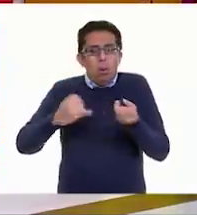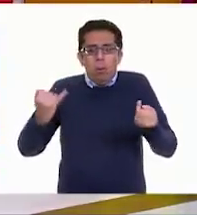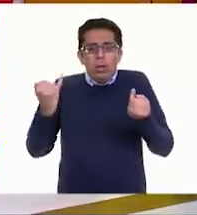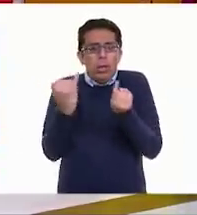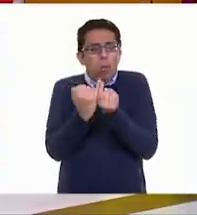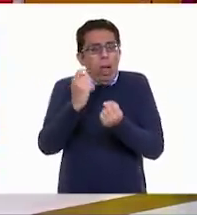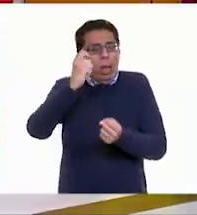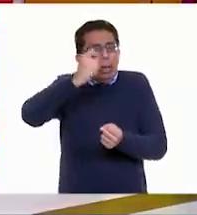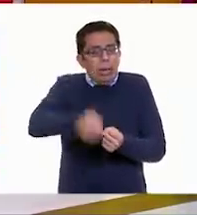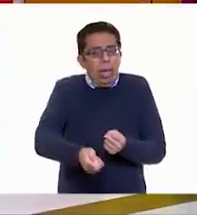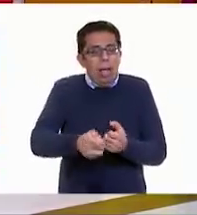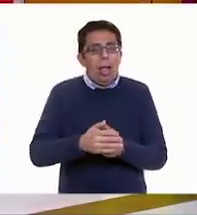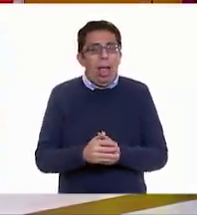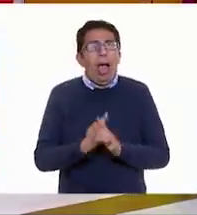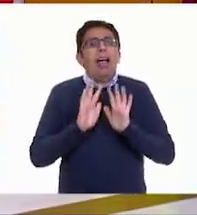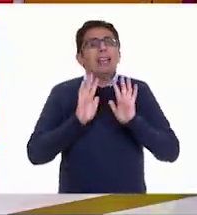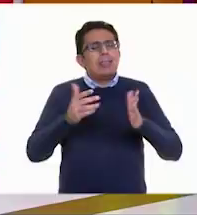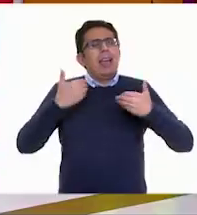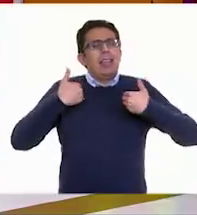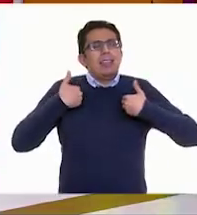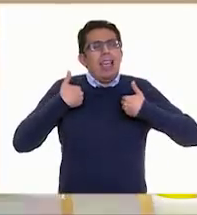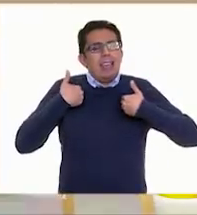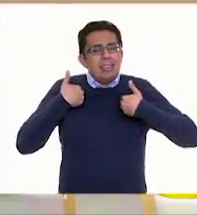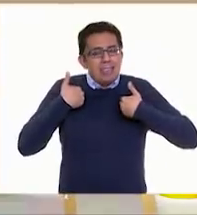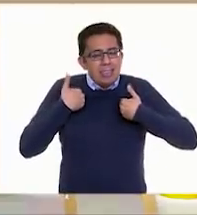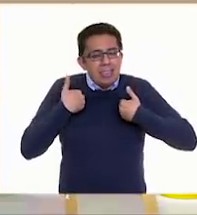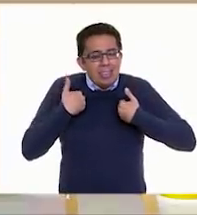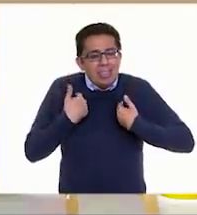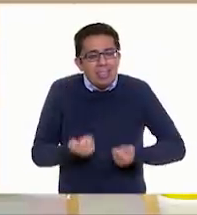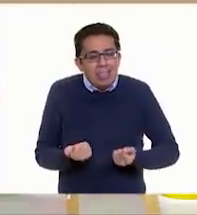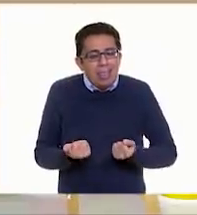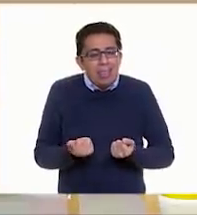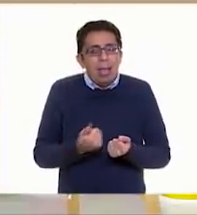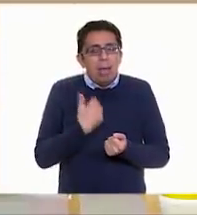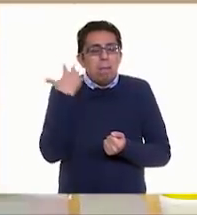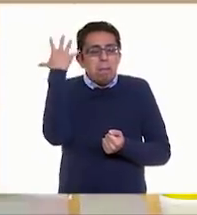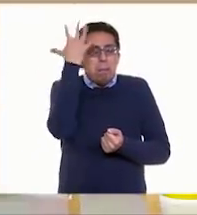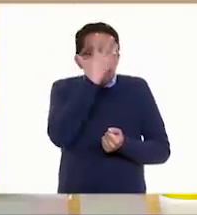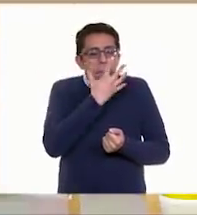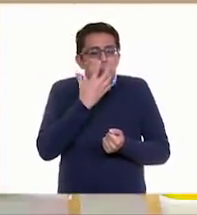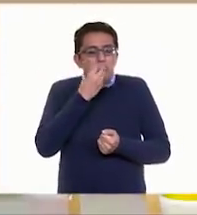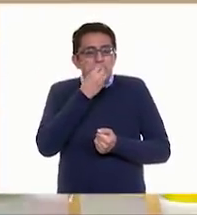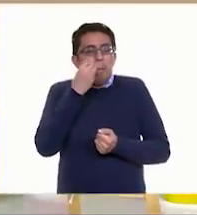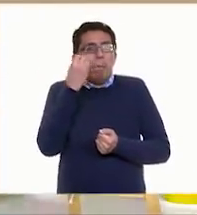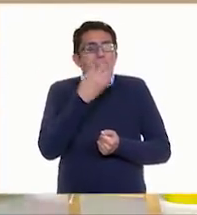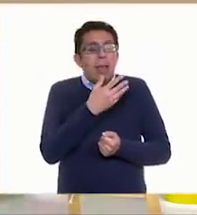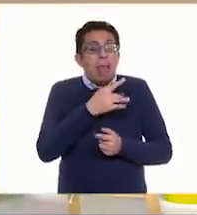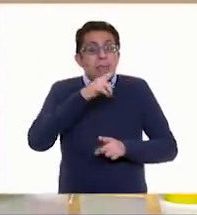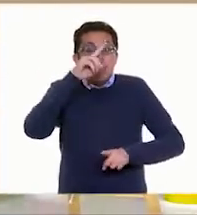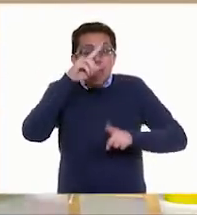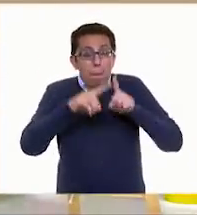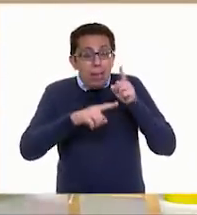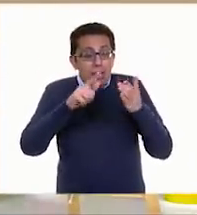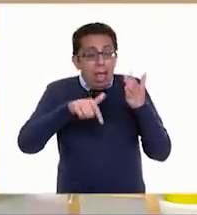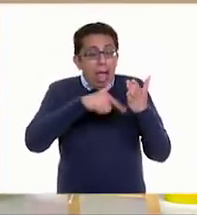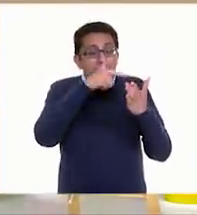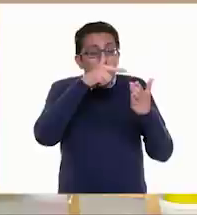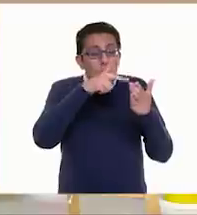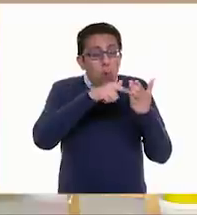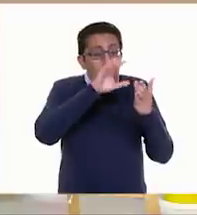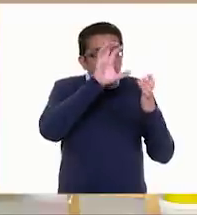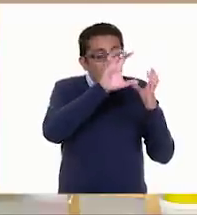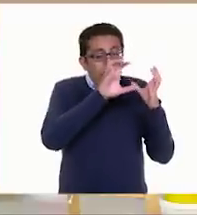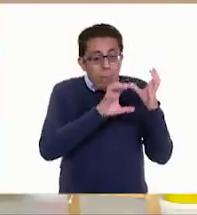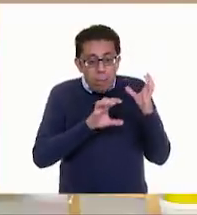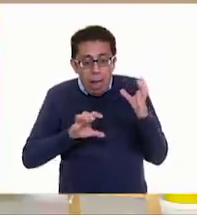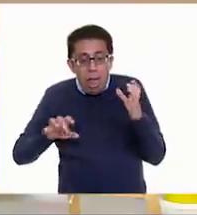Ya entendí lo maravilloso de entender que dependiendo de la región podemos encontrar palabras